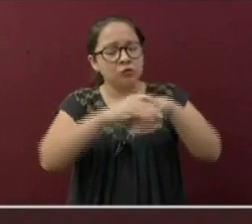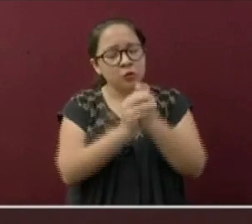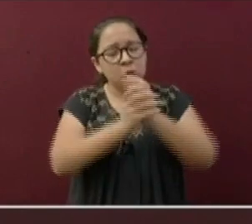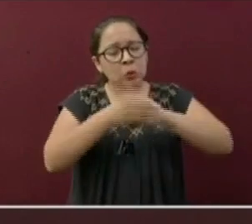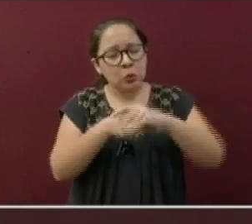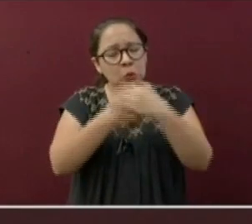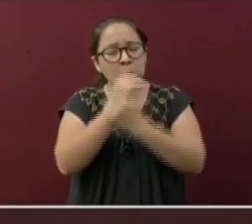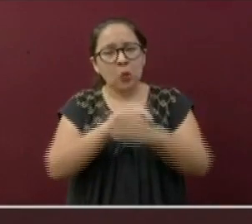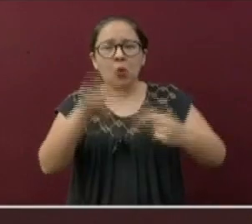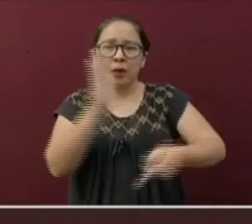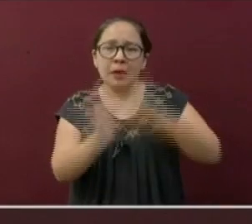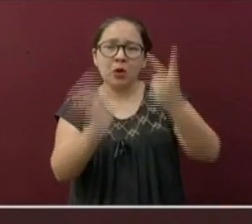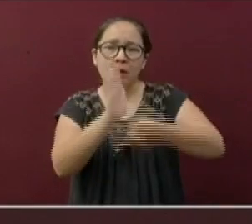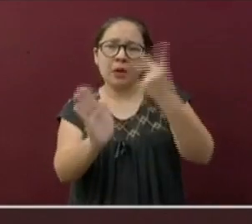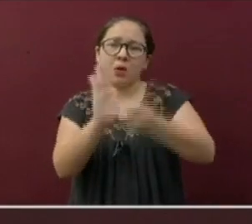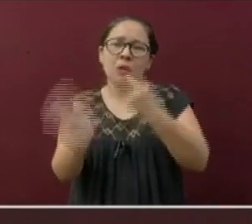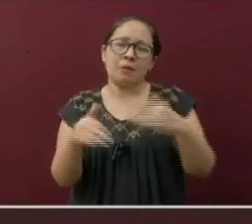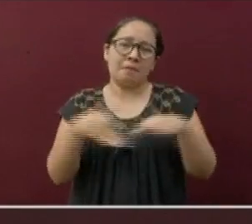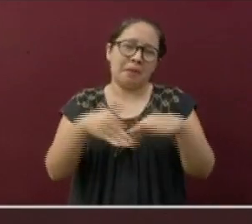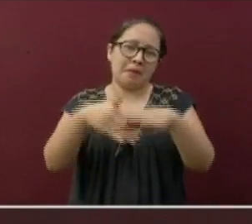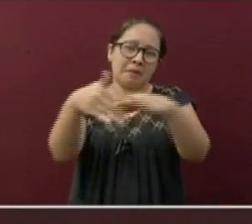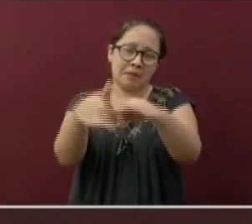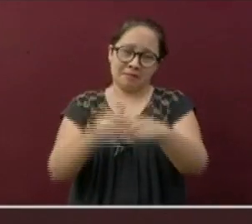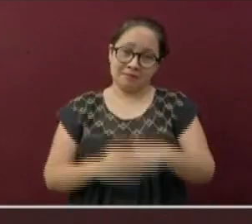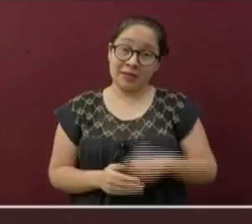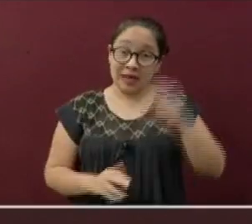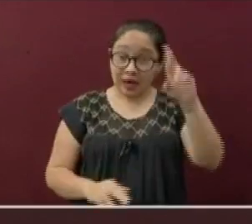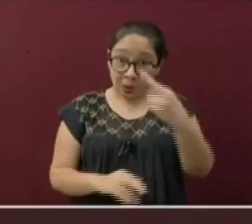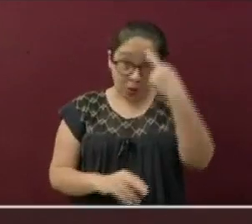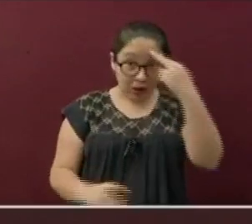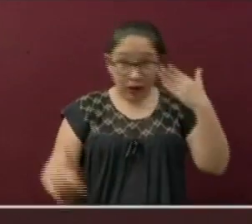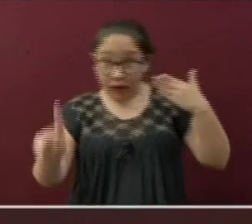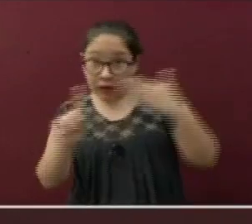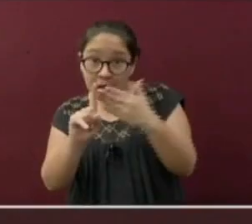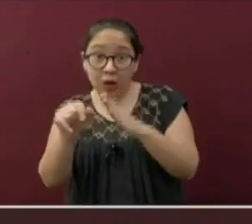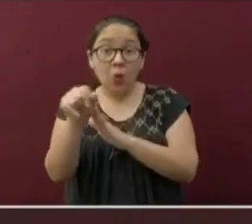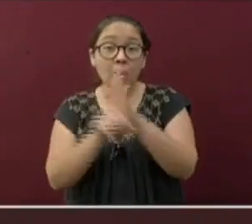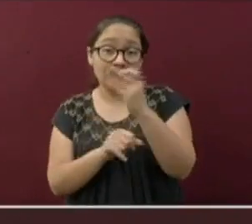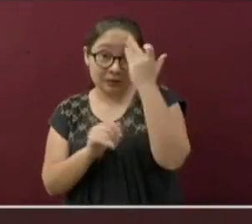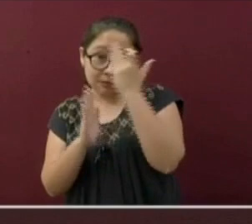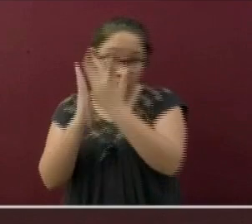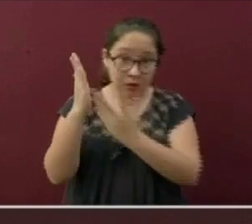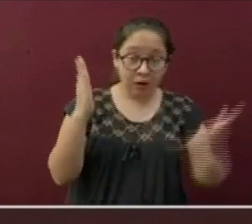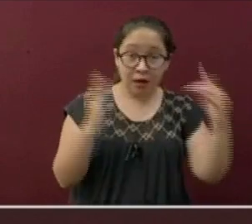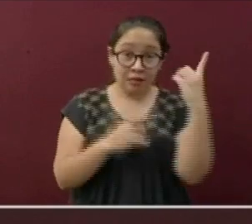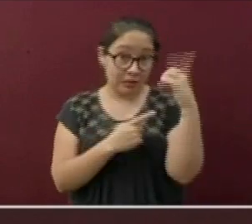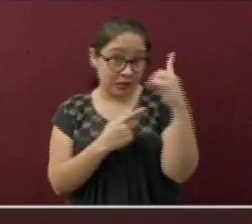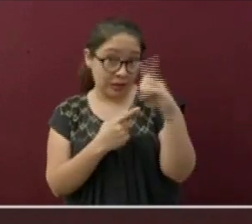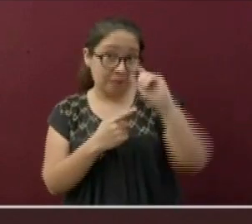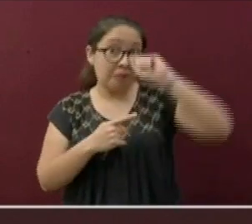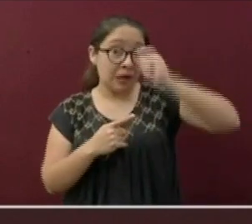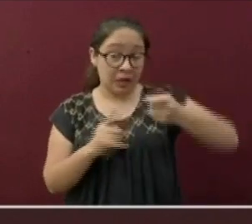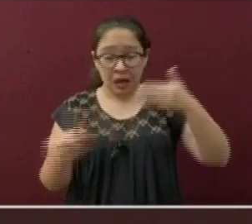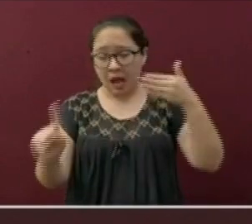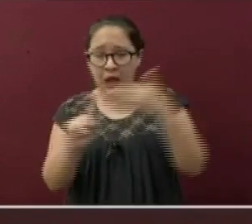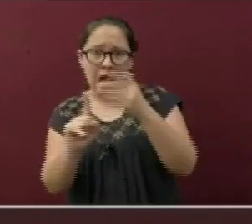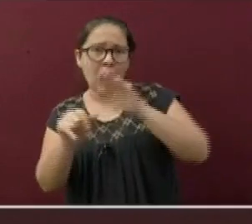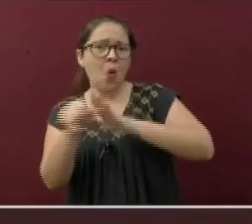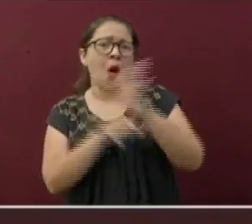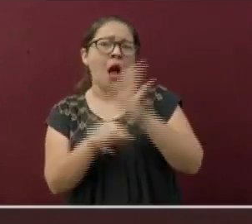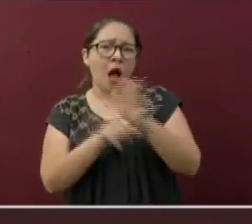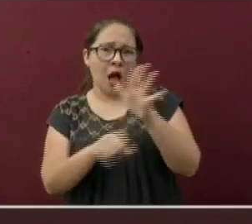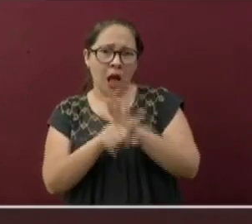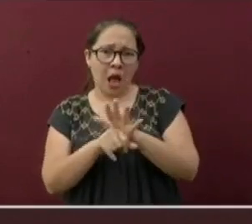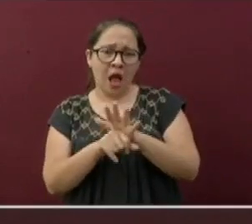y como aquí se les indicado. Recuerden que el objetivo en esta temporada de decembrina no es de ninguna